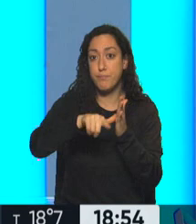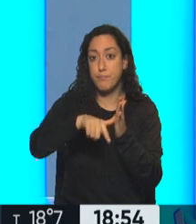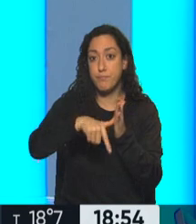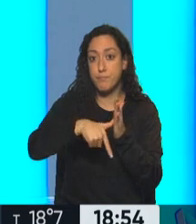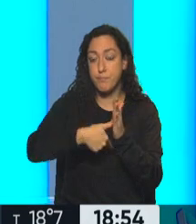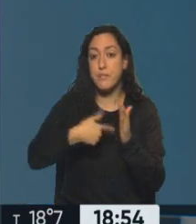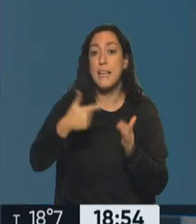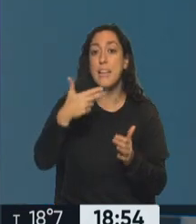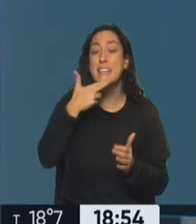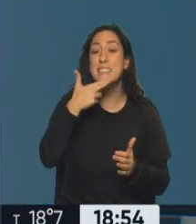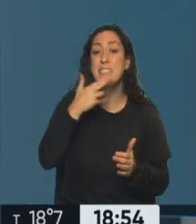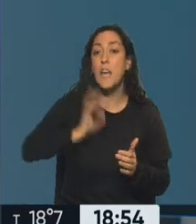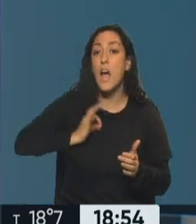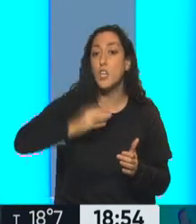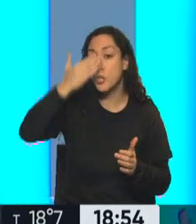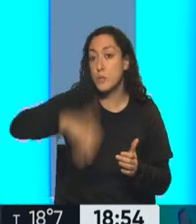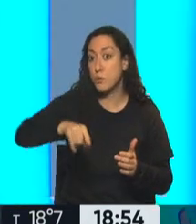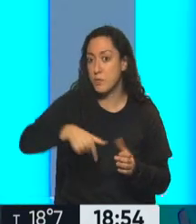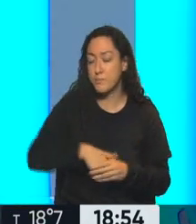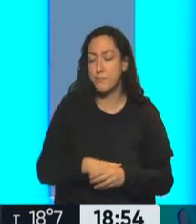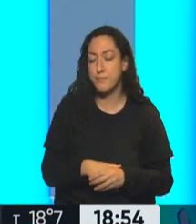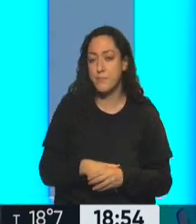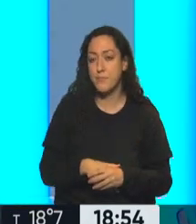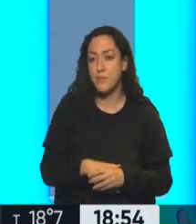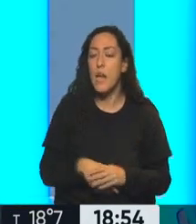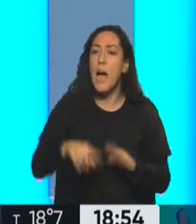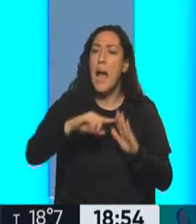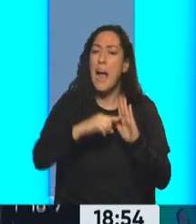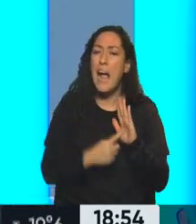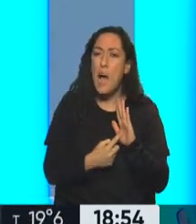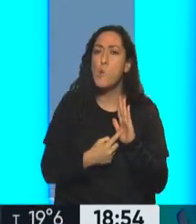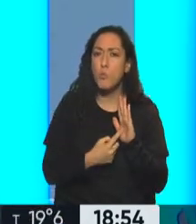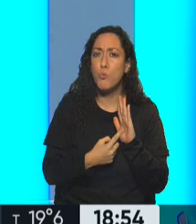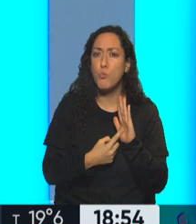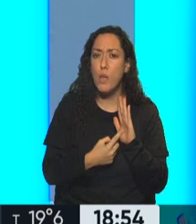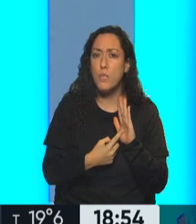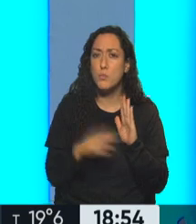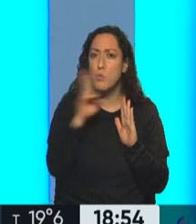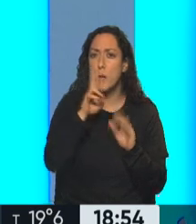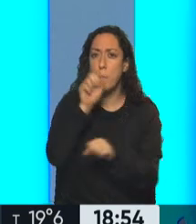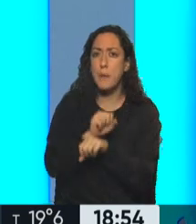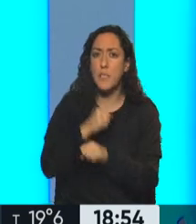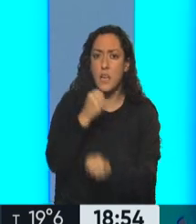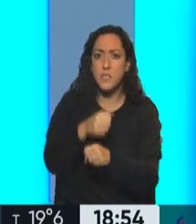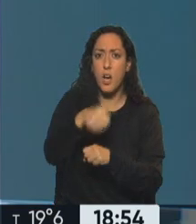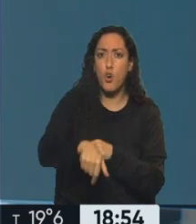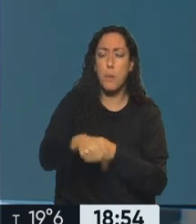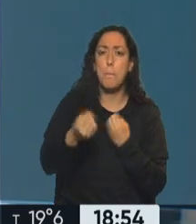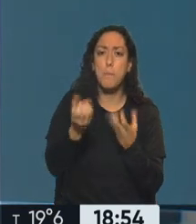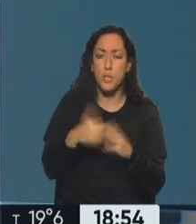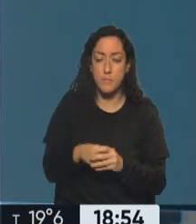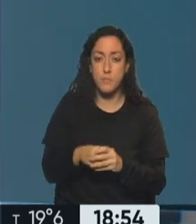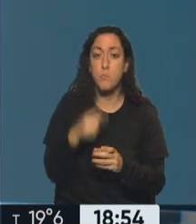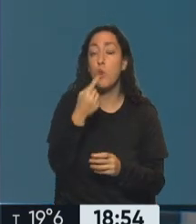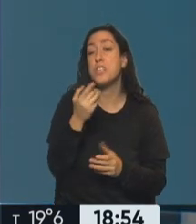Don Néstor, ¿cuáles son las causas por las cuales esta mujer todavía está presa? Tú mencionabas la causa por el